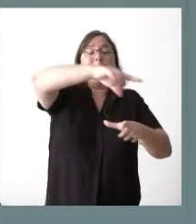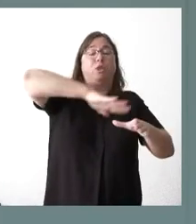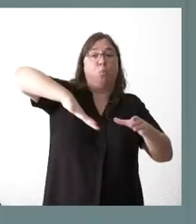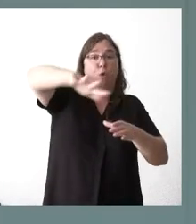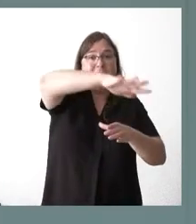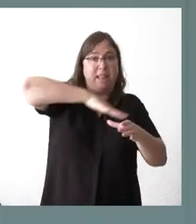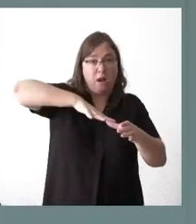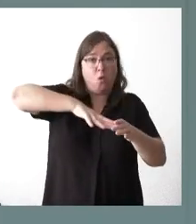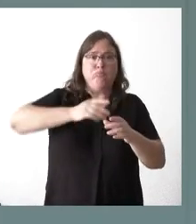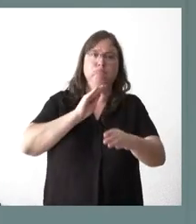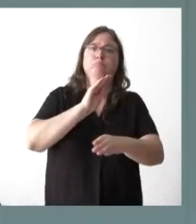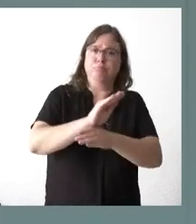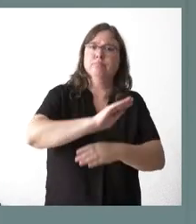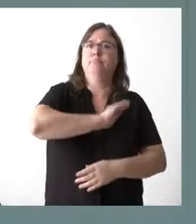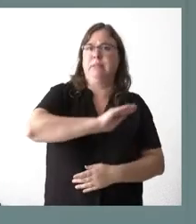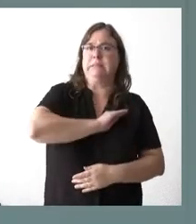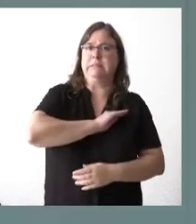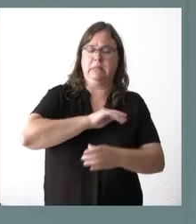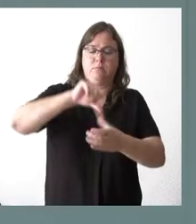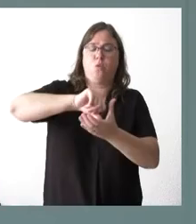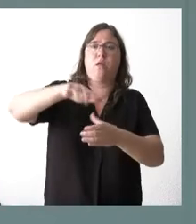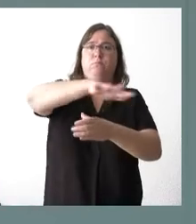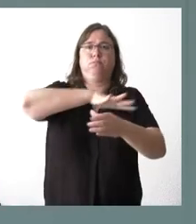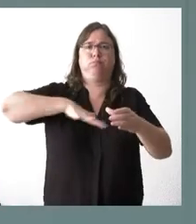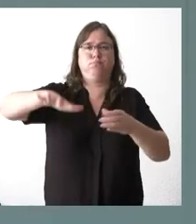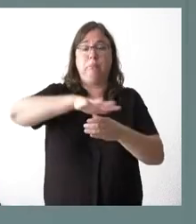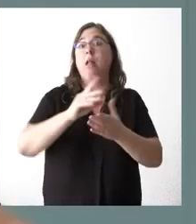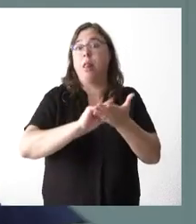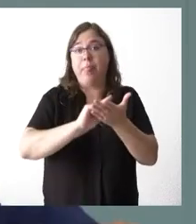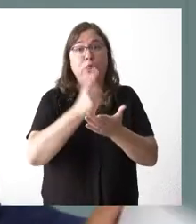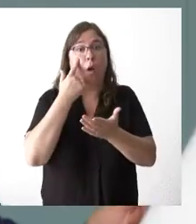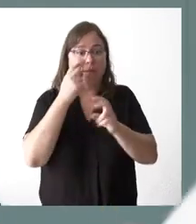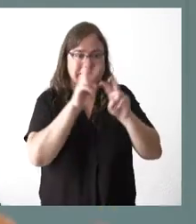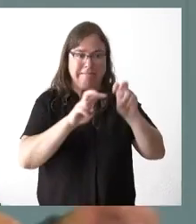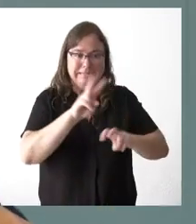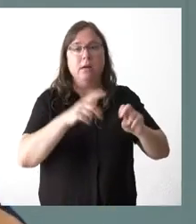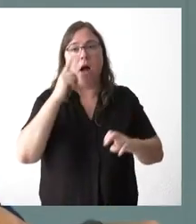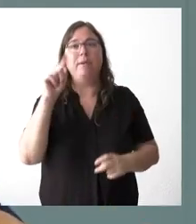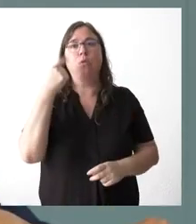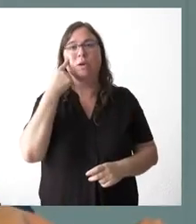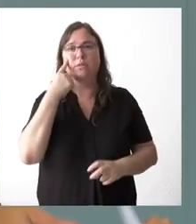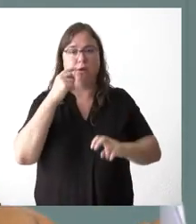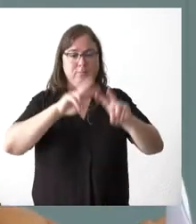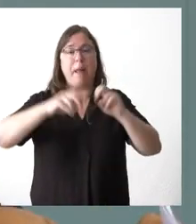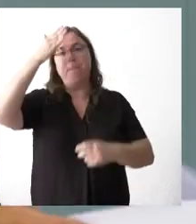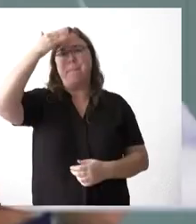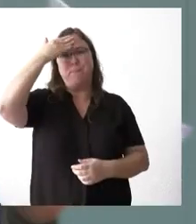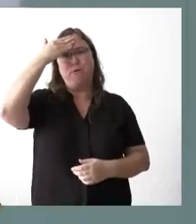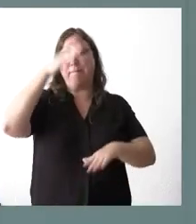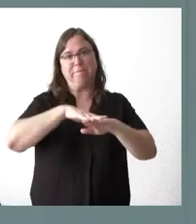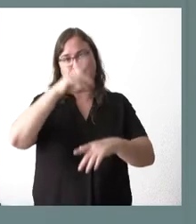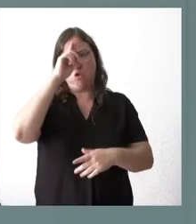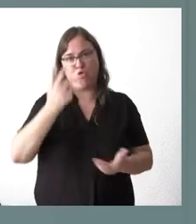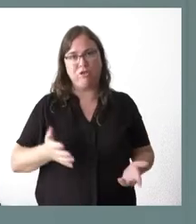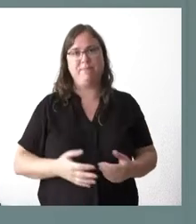aportación muy económica, muy importante. Tengo aquí el dato, voy a ver si soy capaz de encontrarlo, porque no me lo sé de